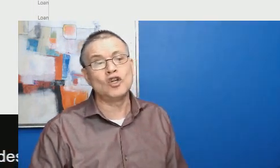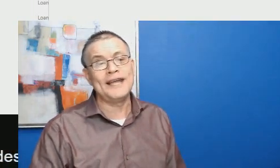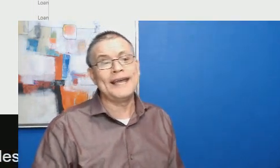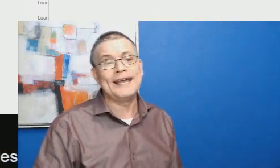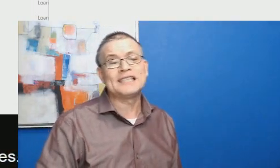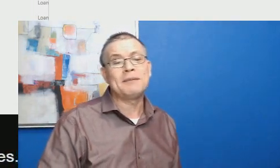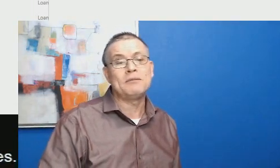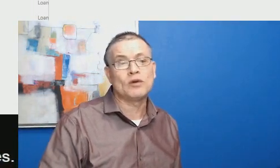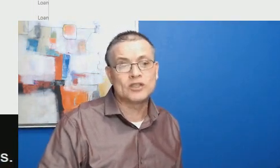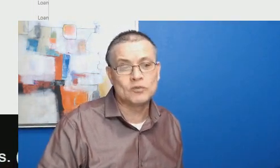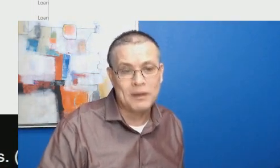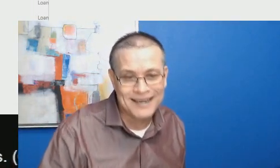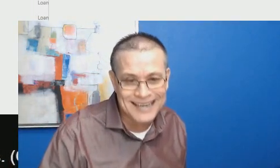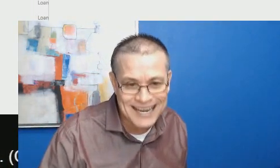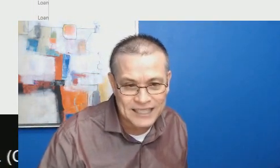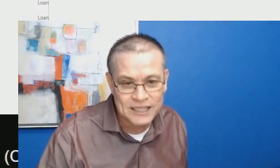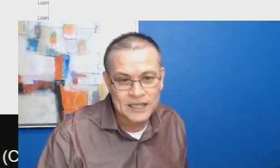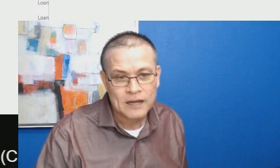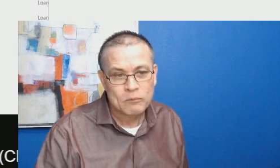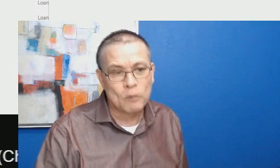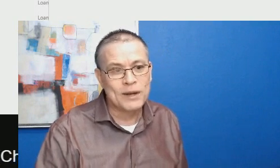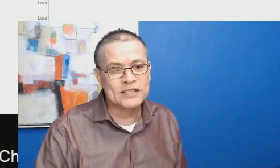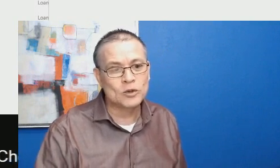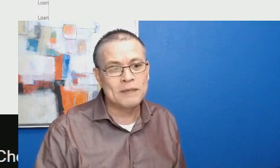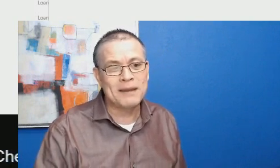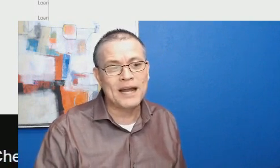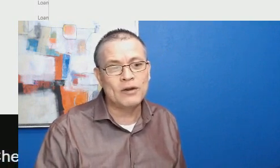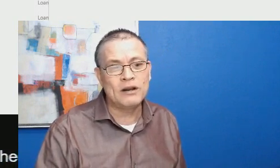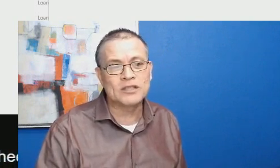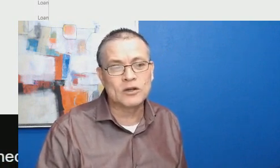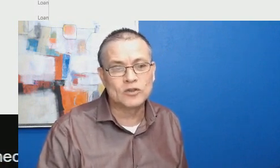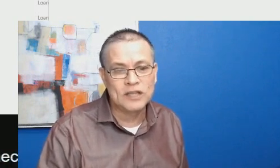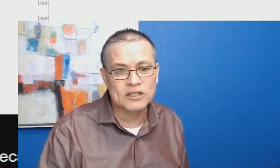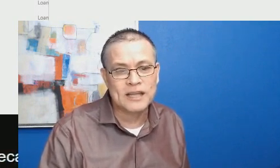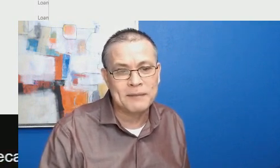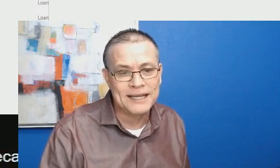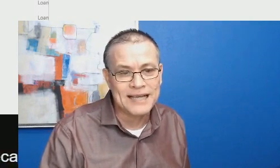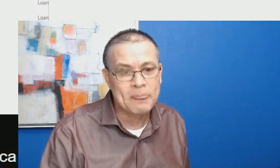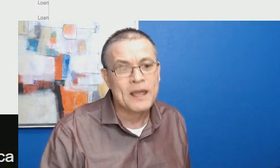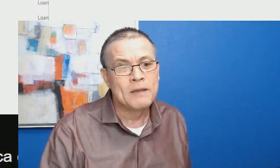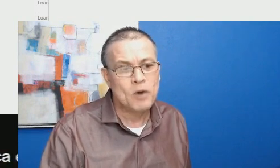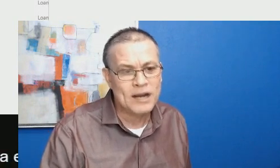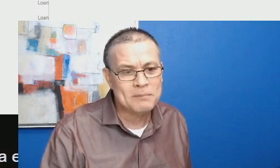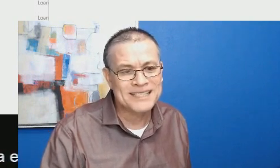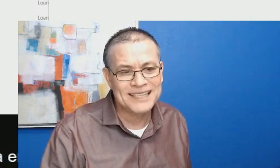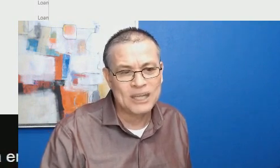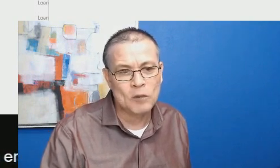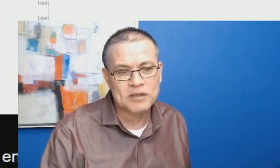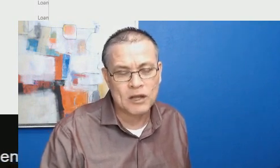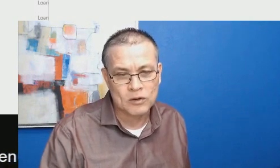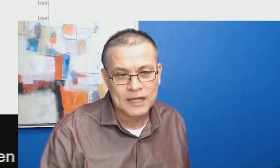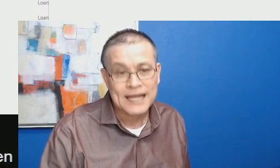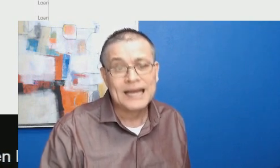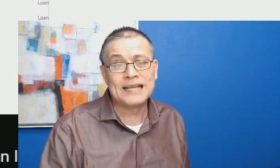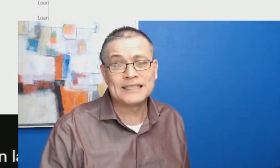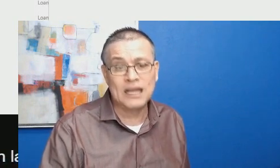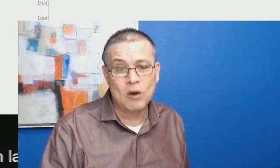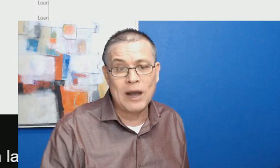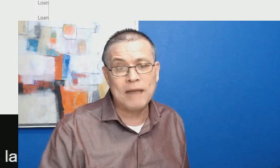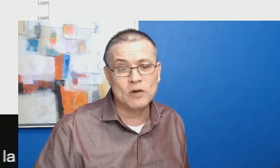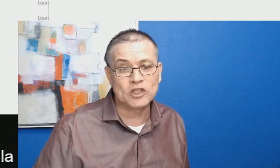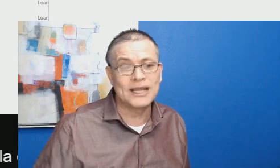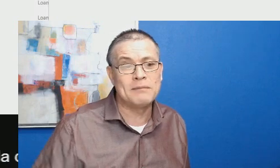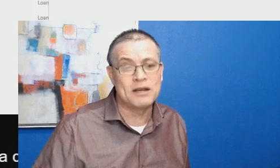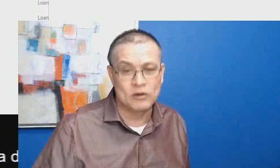sustitución de Esteban Moctezuma Barragán, propuesto embajador en los Estados Unidos de América por el presidente López Obrador. Le